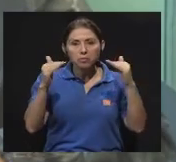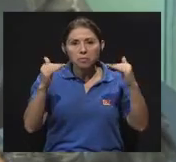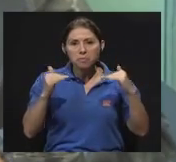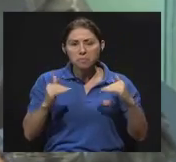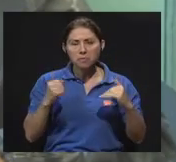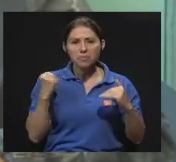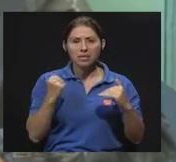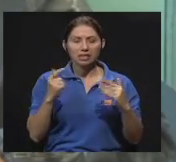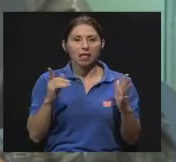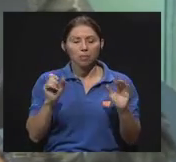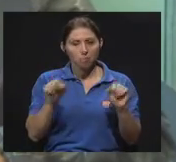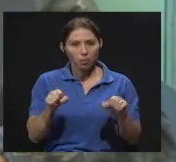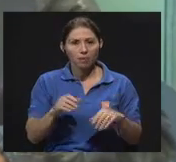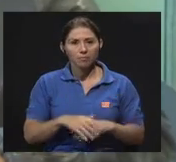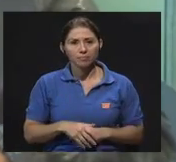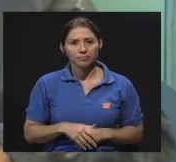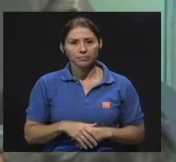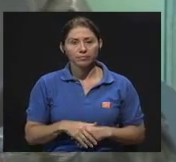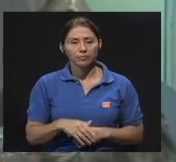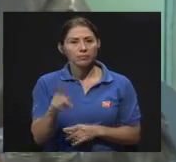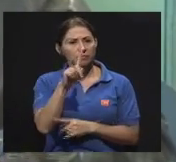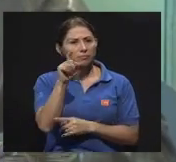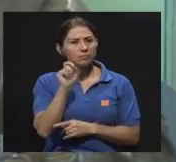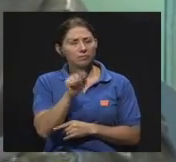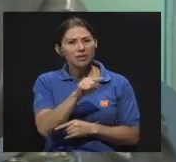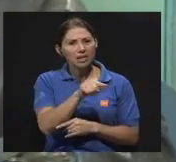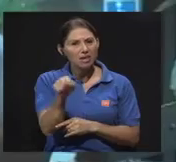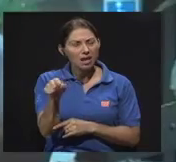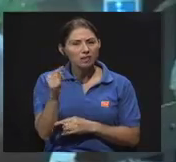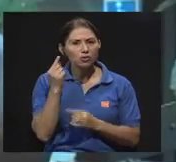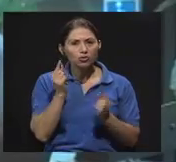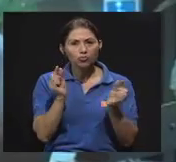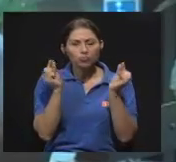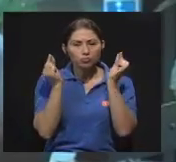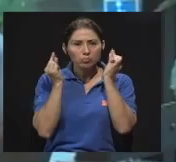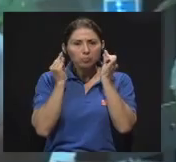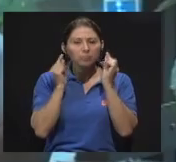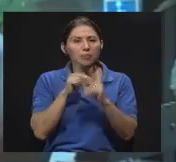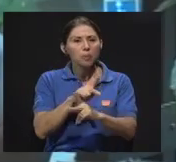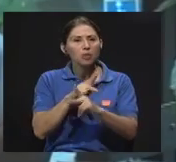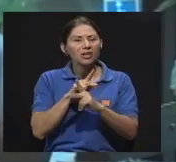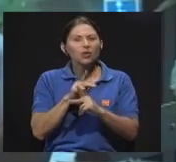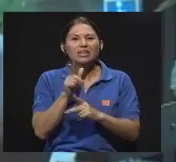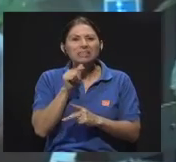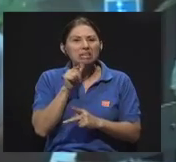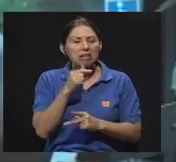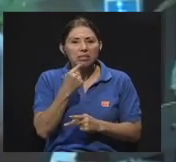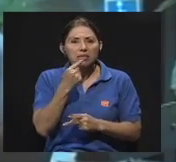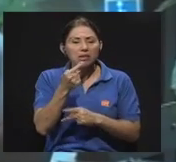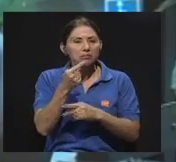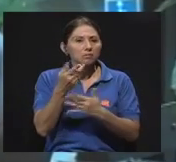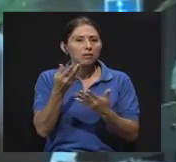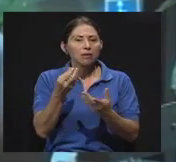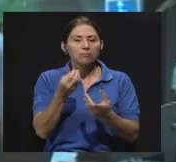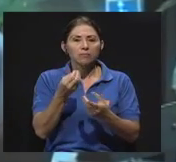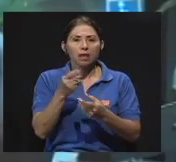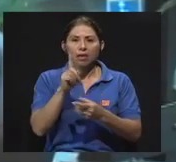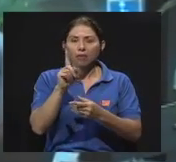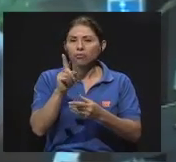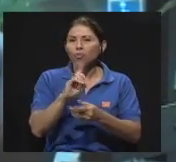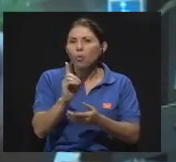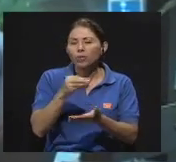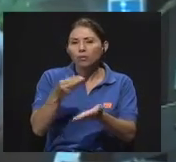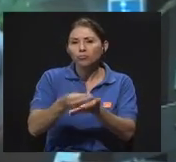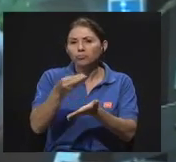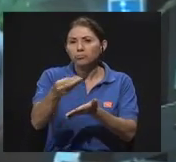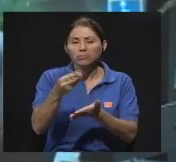de baja intensidad. Y esos, bueno, protectores, ¿quién los indica? ¿Dónde se pueden conseguir? ¿Son muy costosos